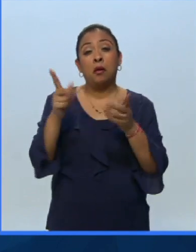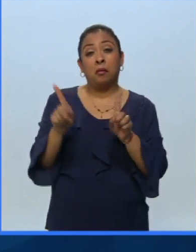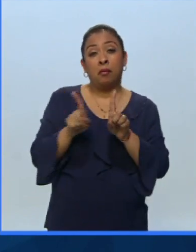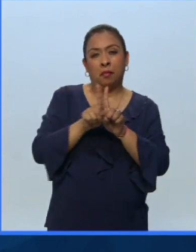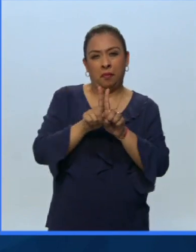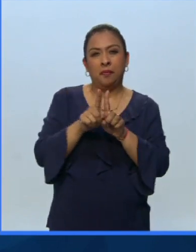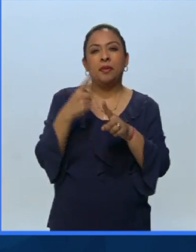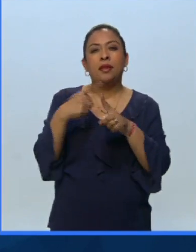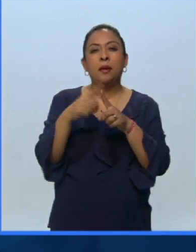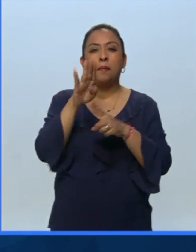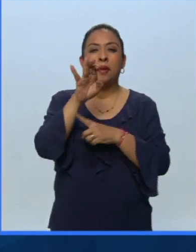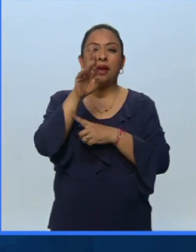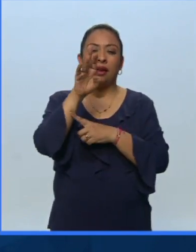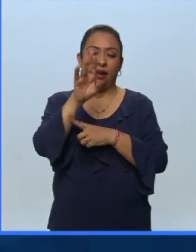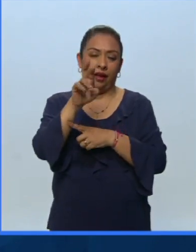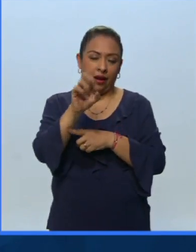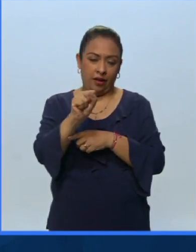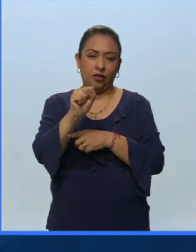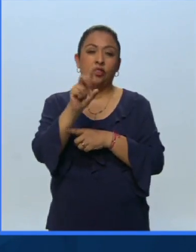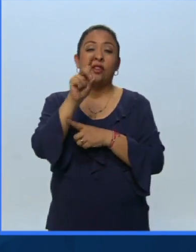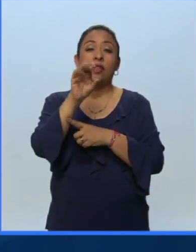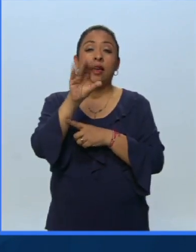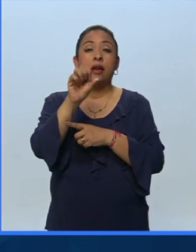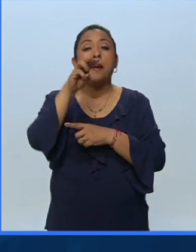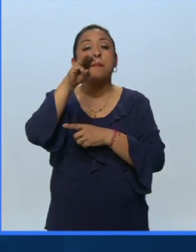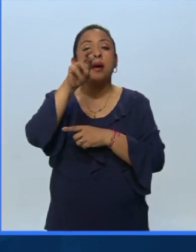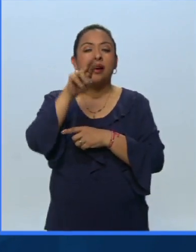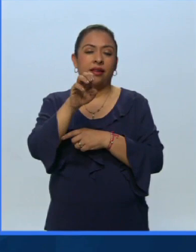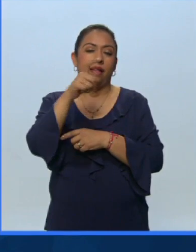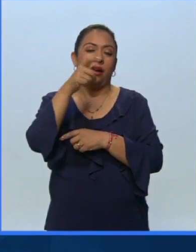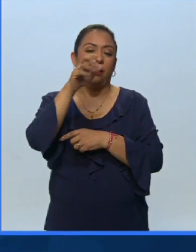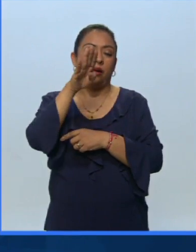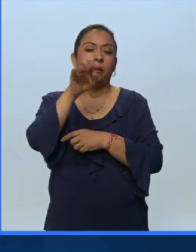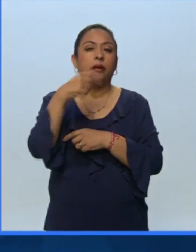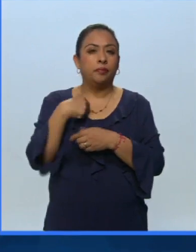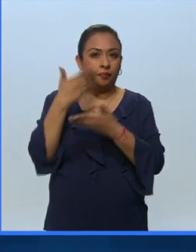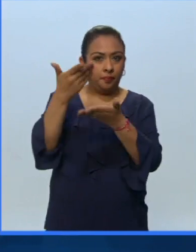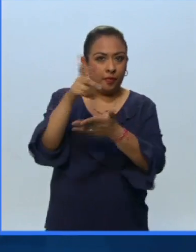acompañada por los becarios de la beca María Grieber Laura, vamos contigo